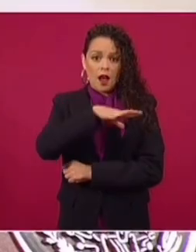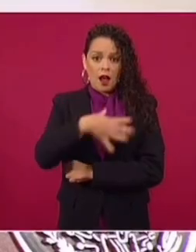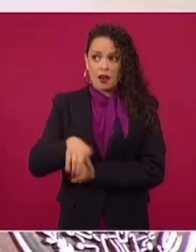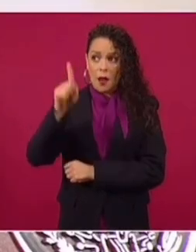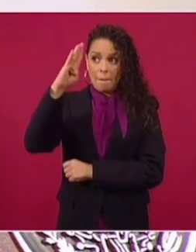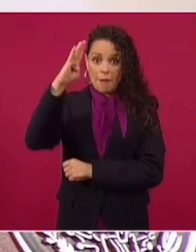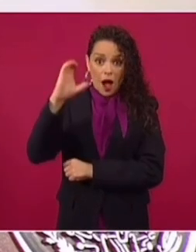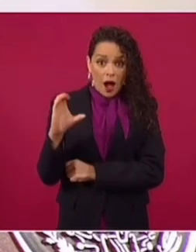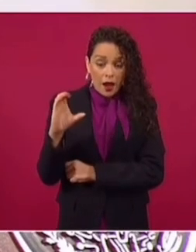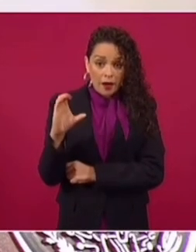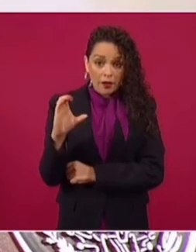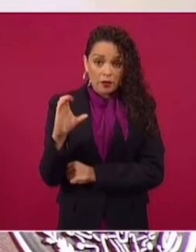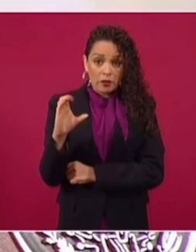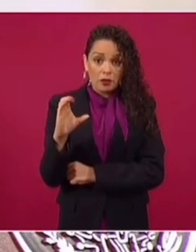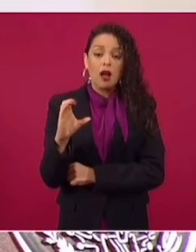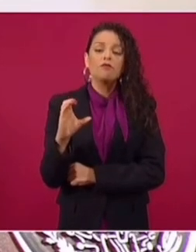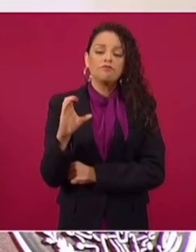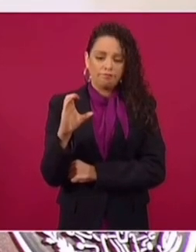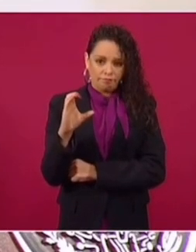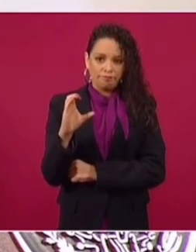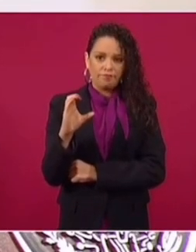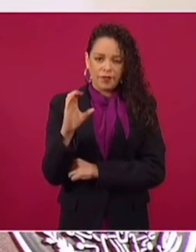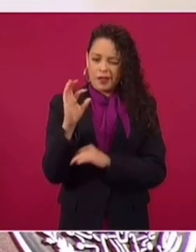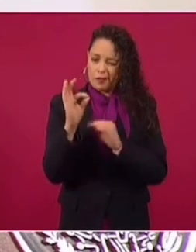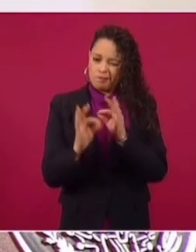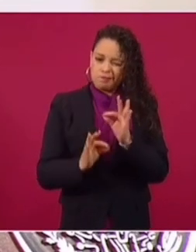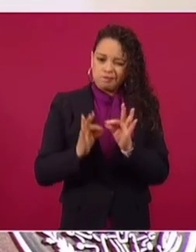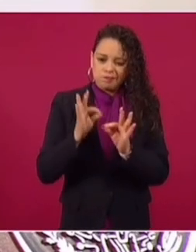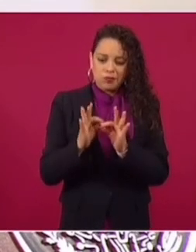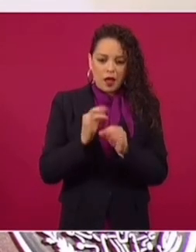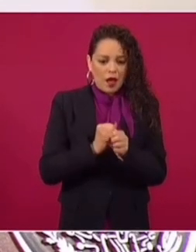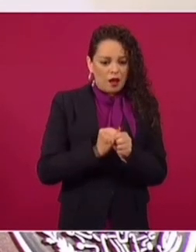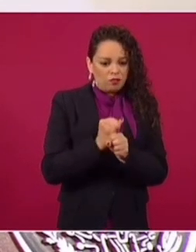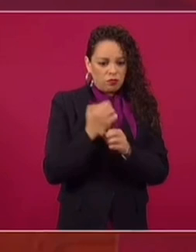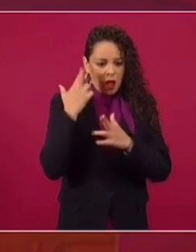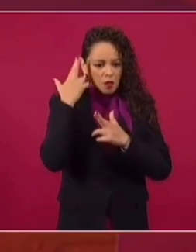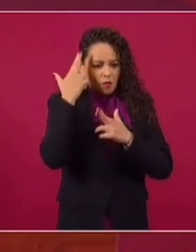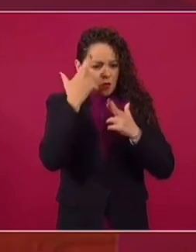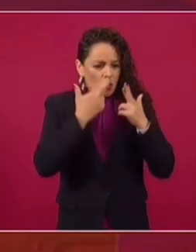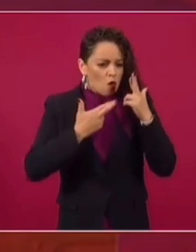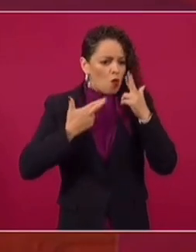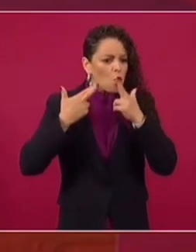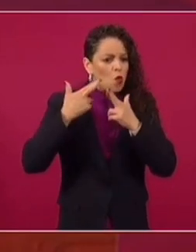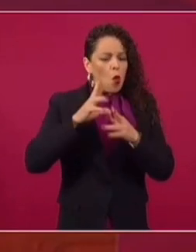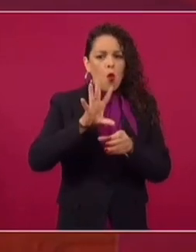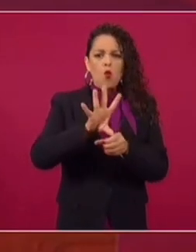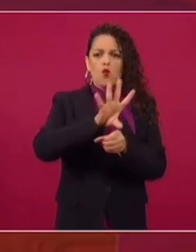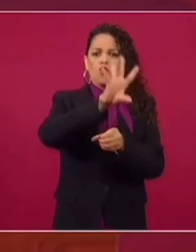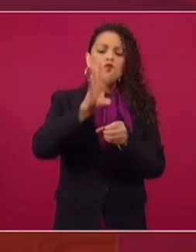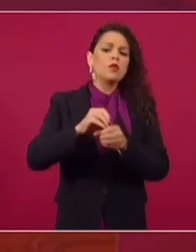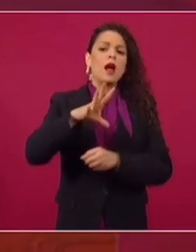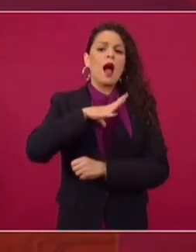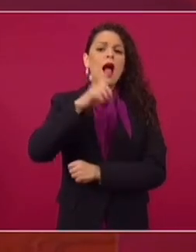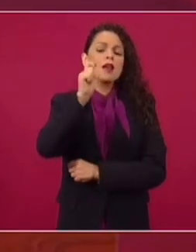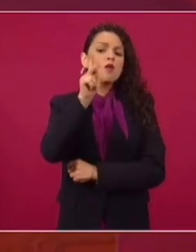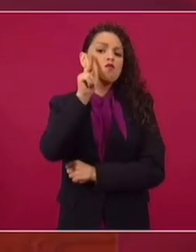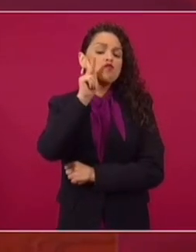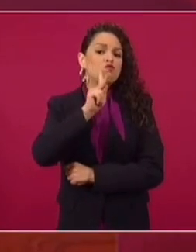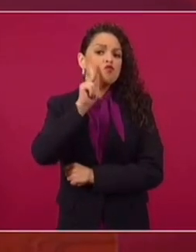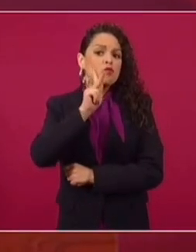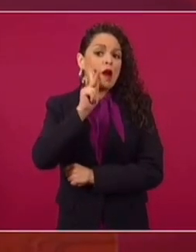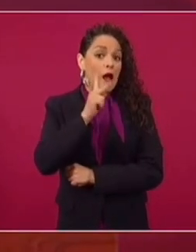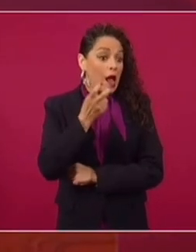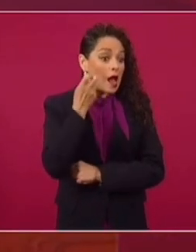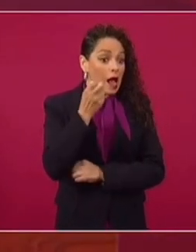se ha dado seguimiento puntual a cada una de las evidencias que permitió